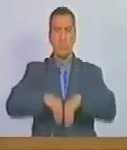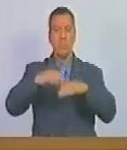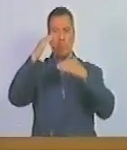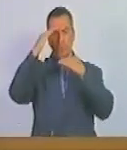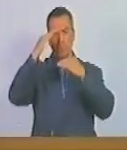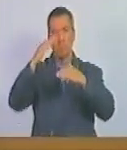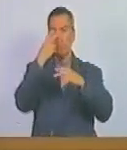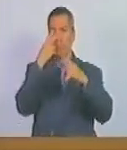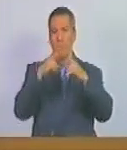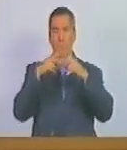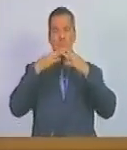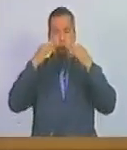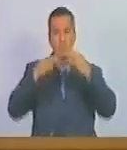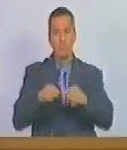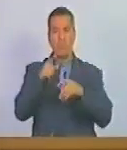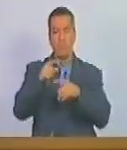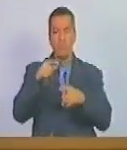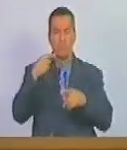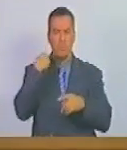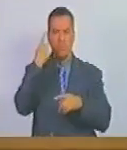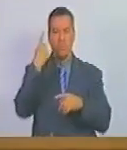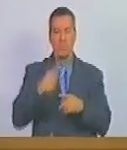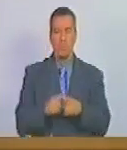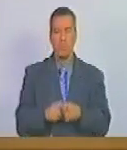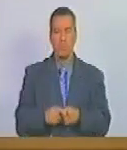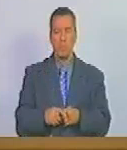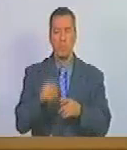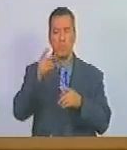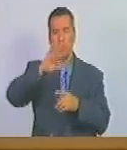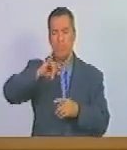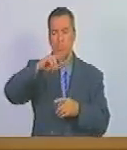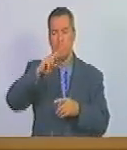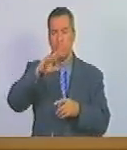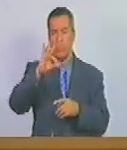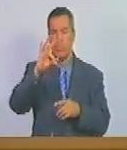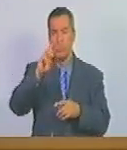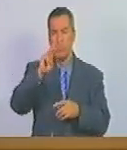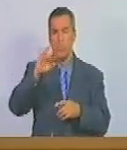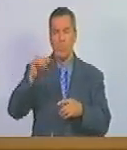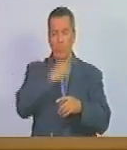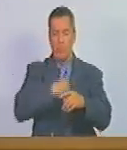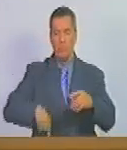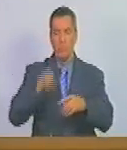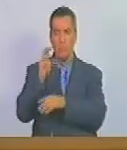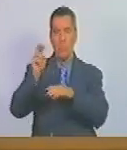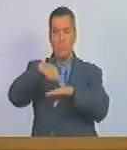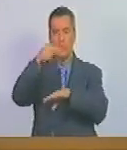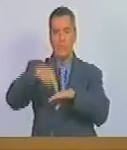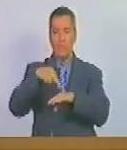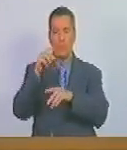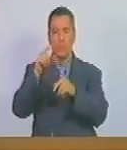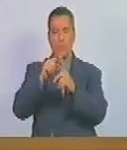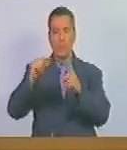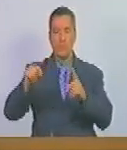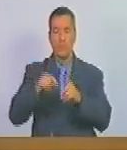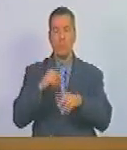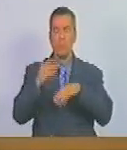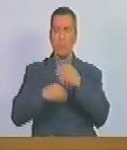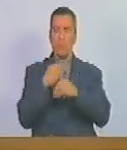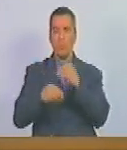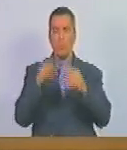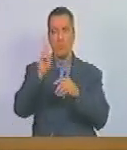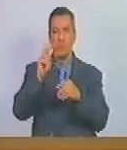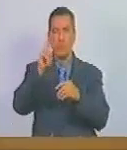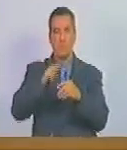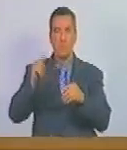salutación a la visita oficial del excelentísimo señor Rawi Fatou presidente del consejo nacional palestino realizado en la